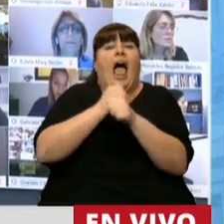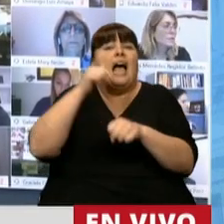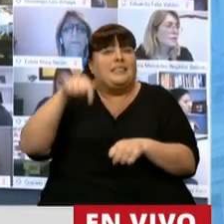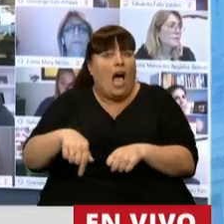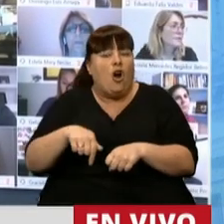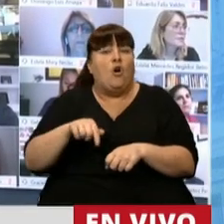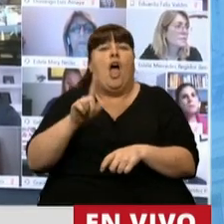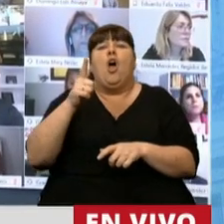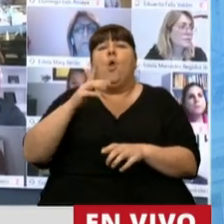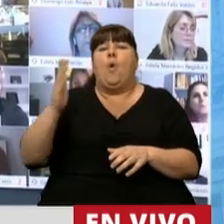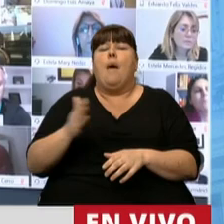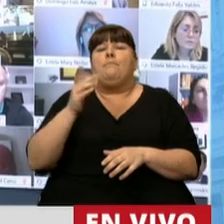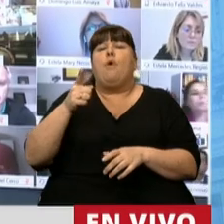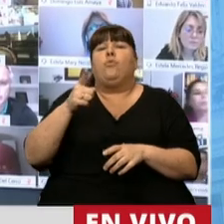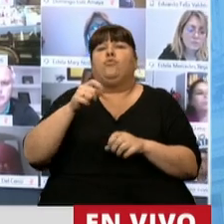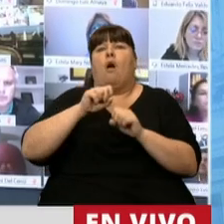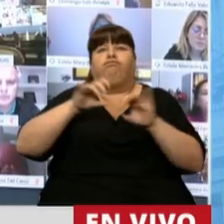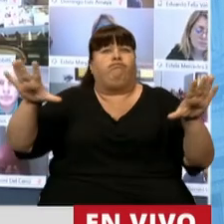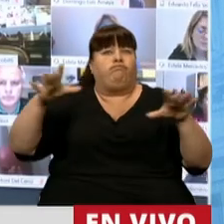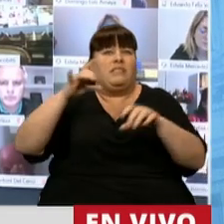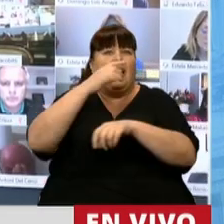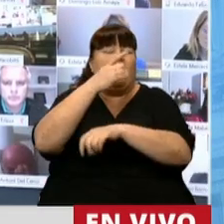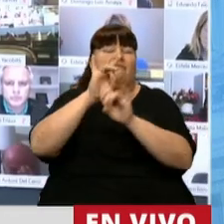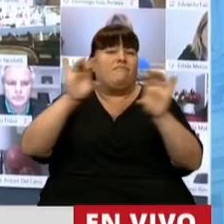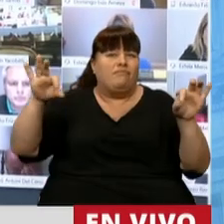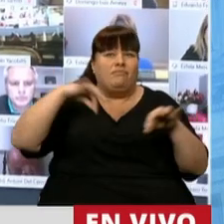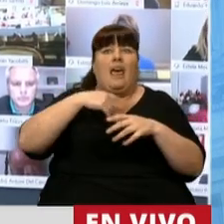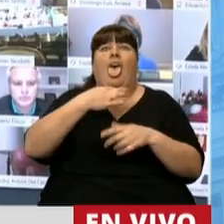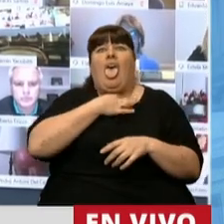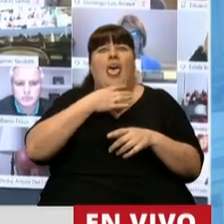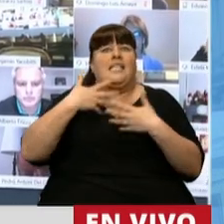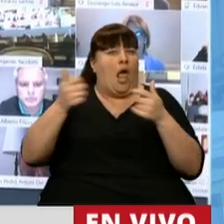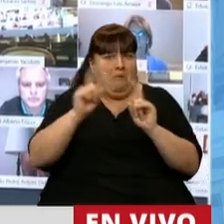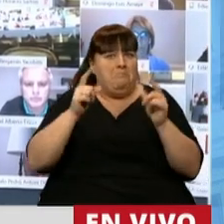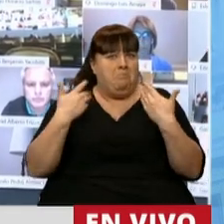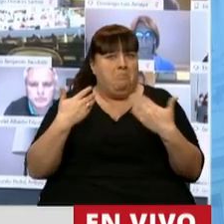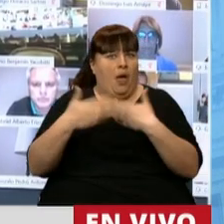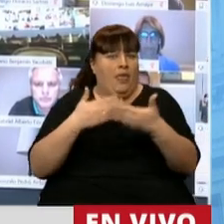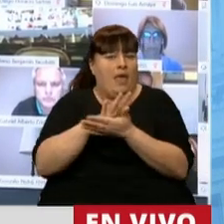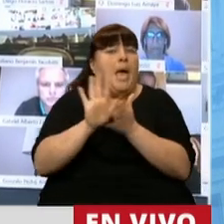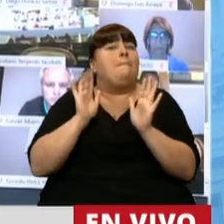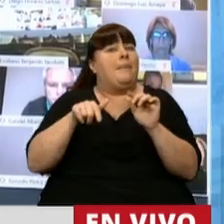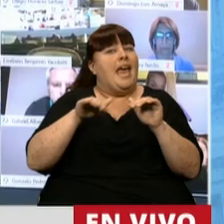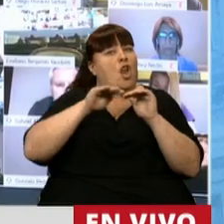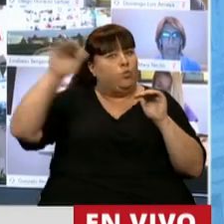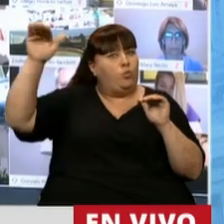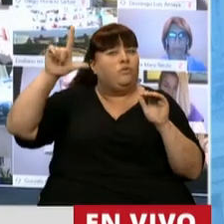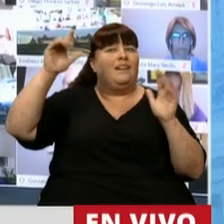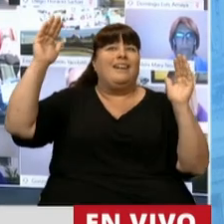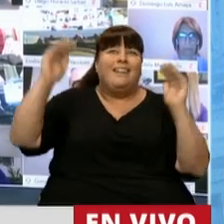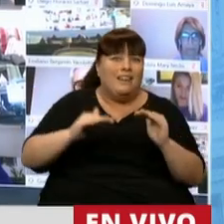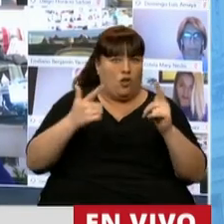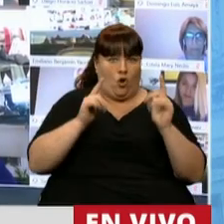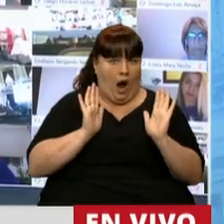el momento no se ha producido una explosión de casos que haya hecho colapsar el sistema de salud, pero sí estamos en una meseta alta que no